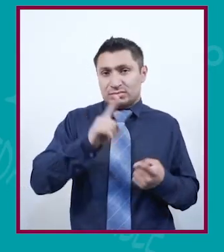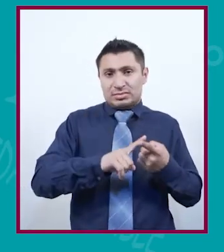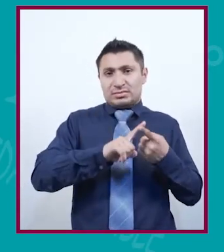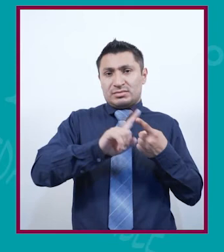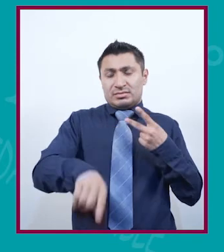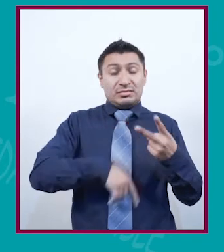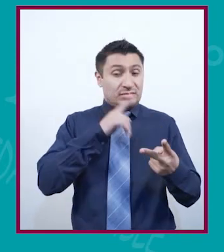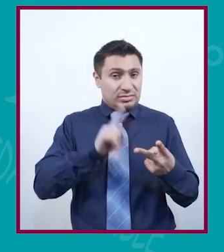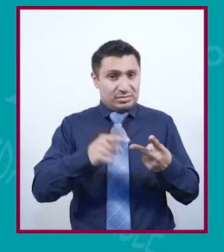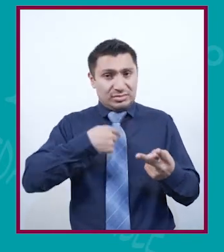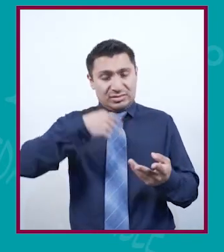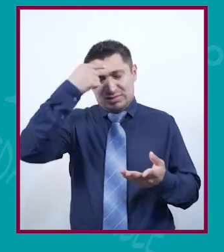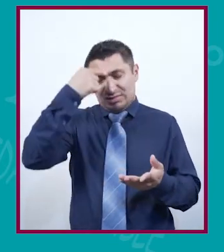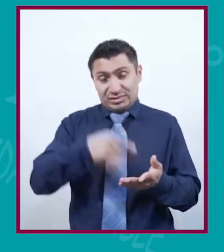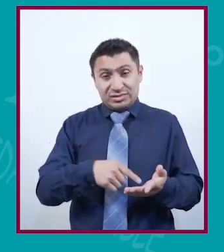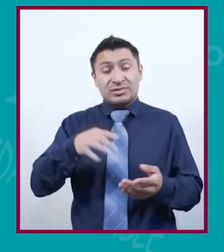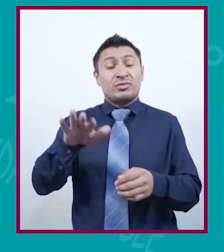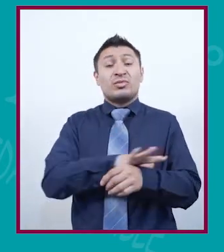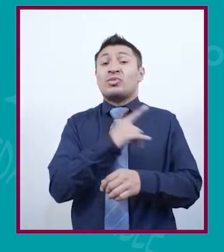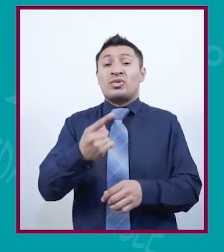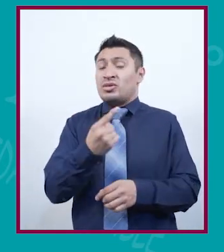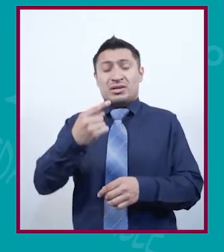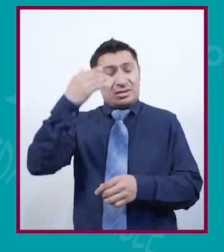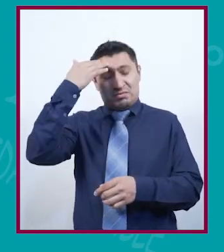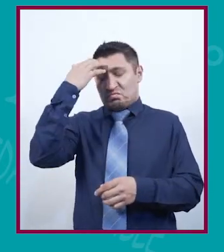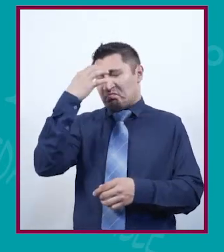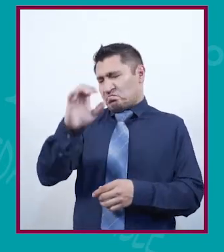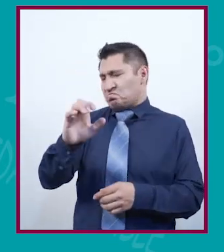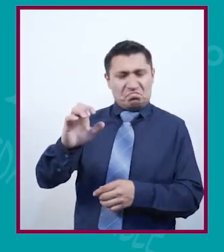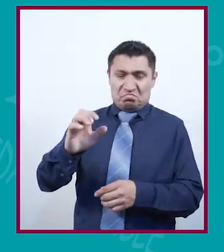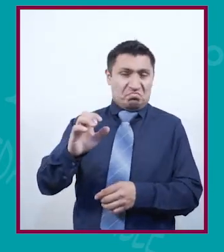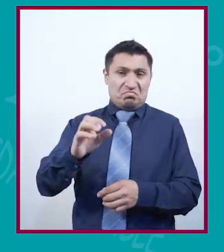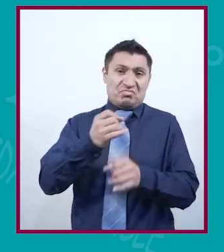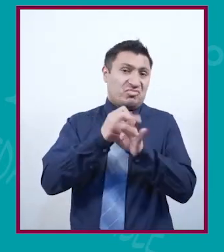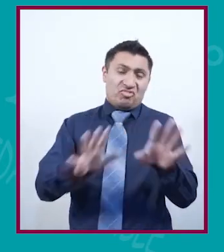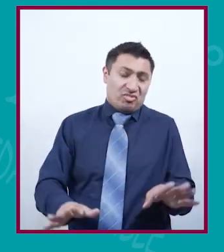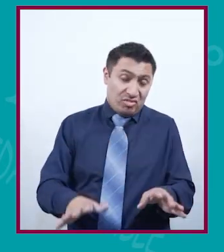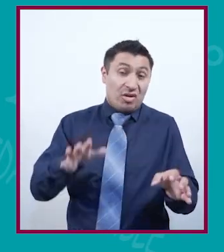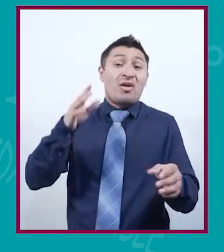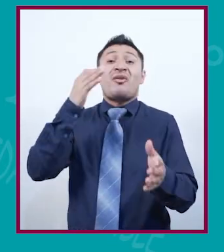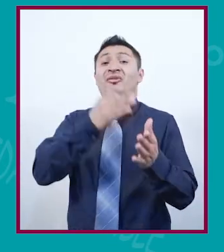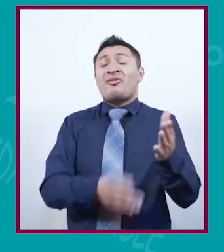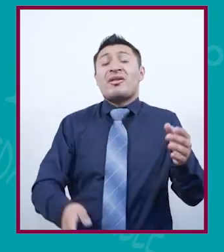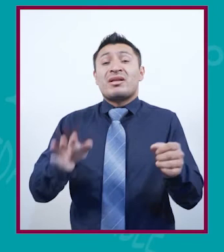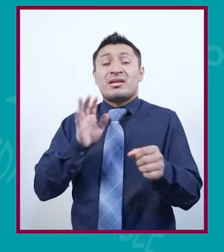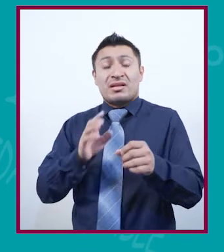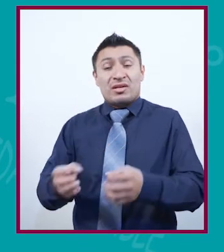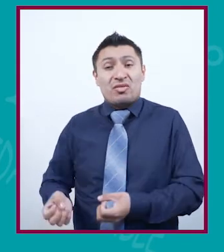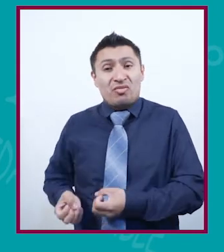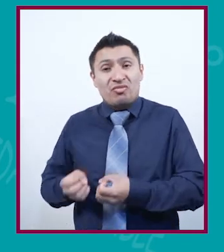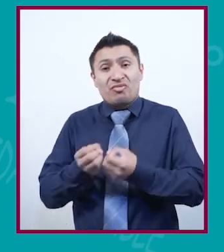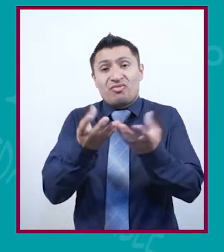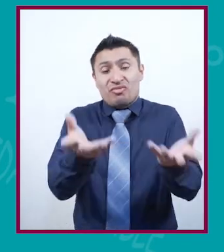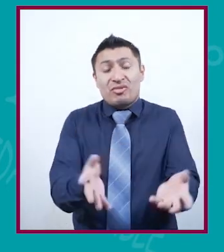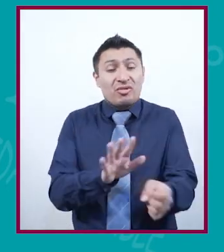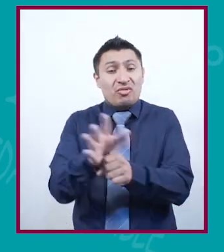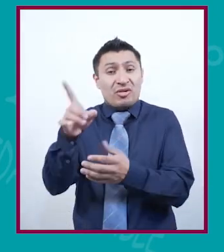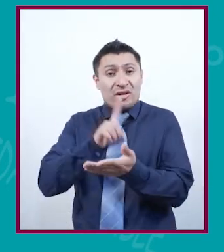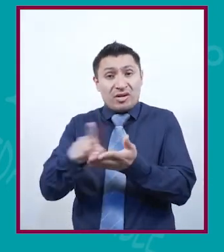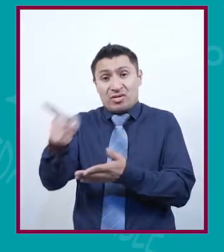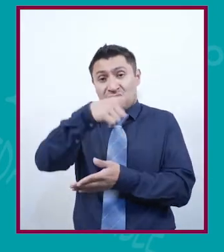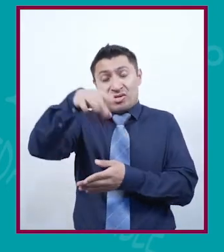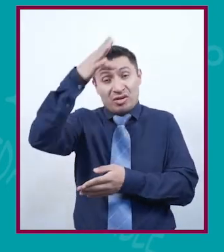y por otro, yo creo que este desconocimiento y esta falta de difusión sobre cuáles son sus derechos y la forma